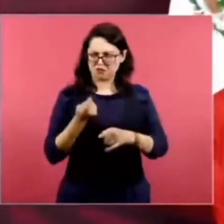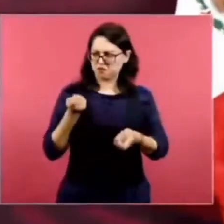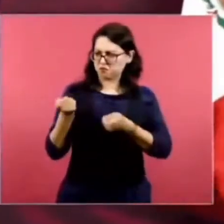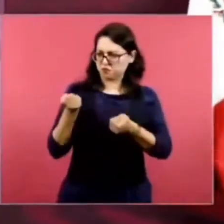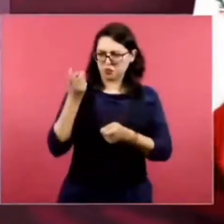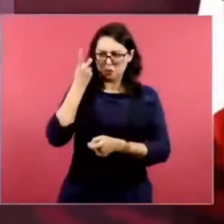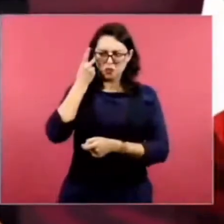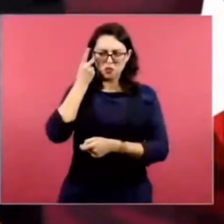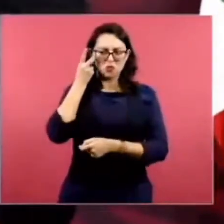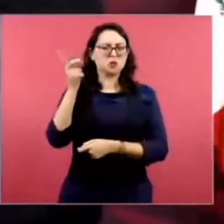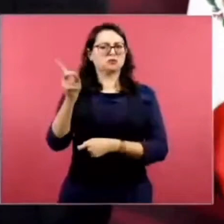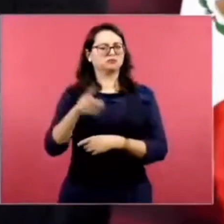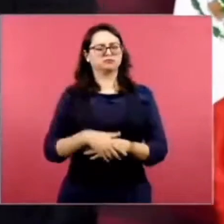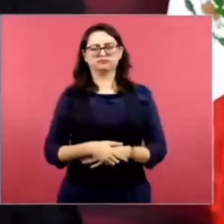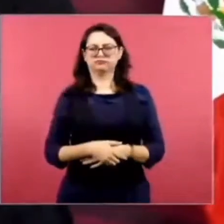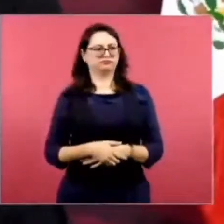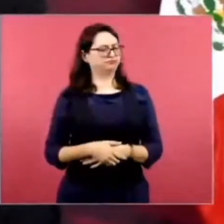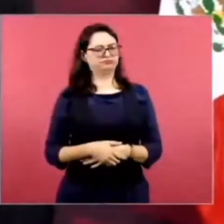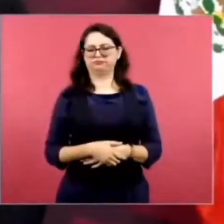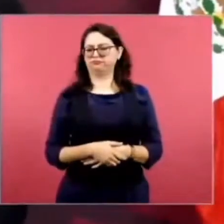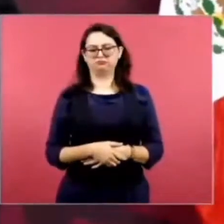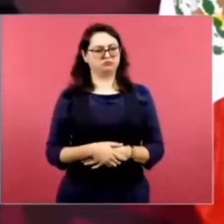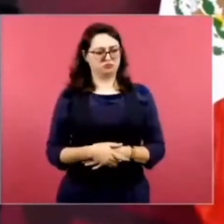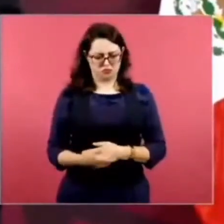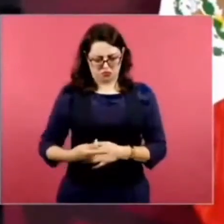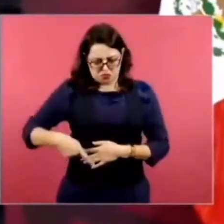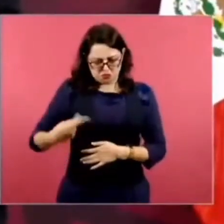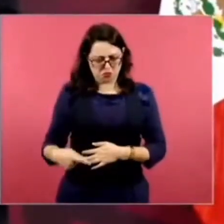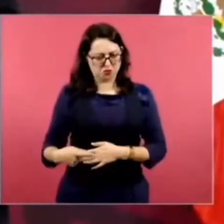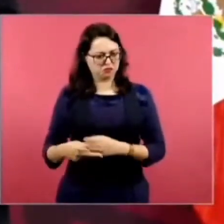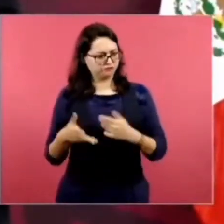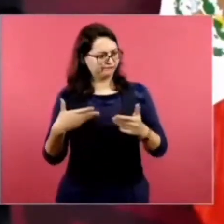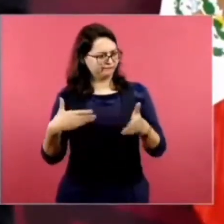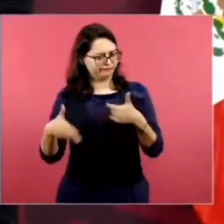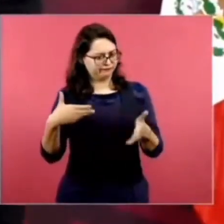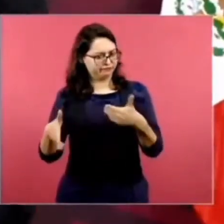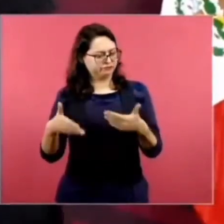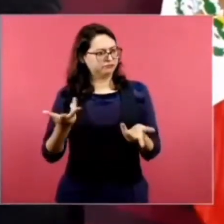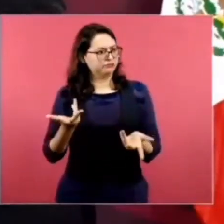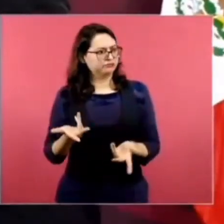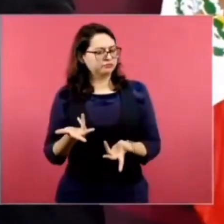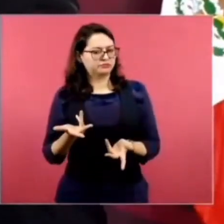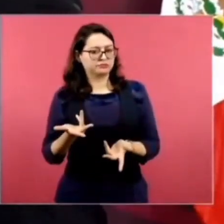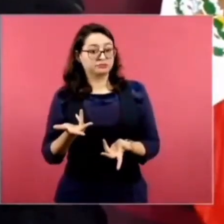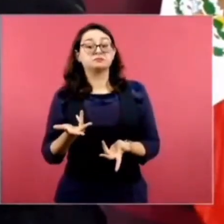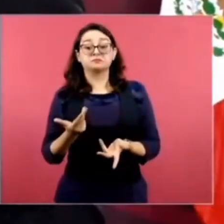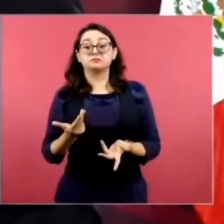canal para Panamá.